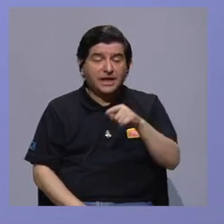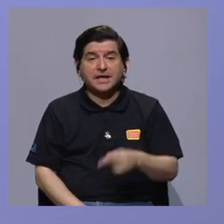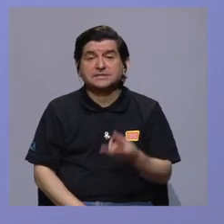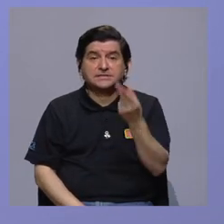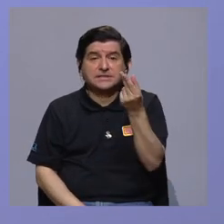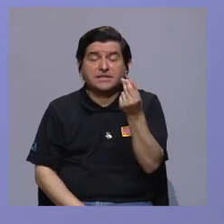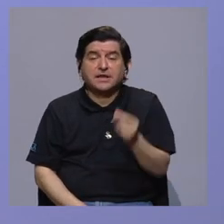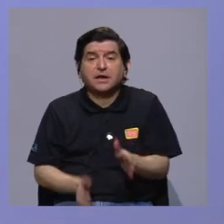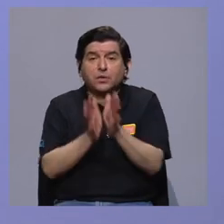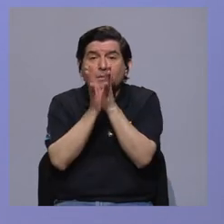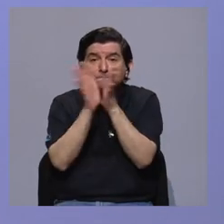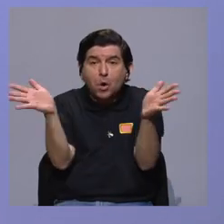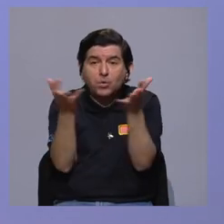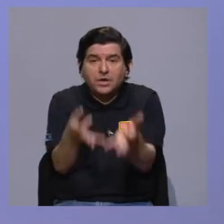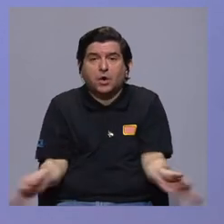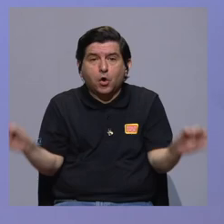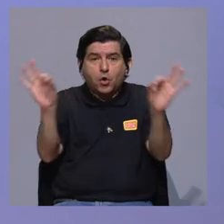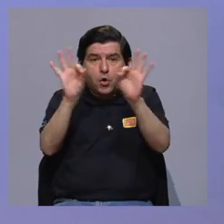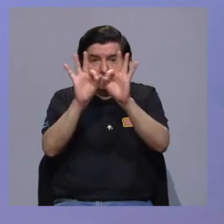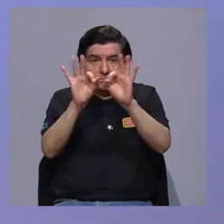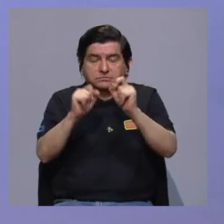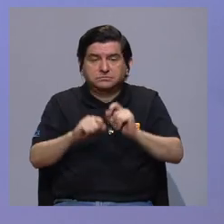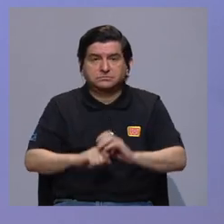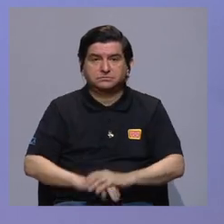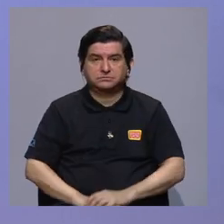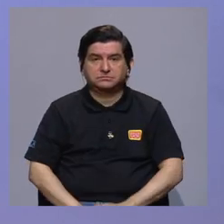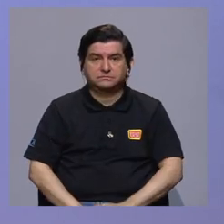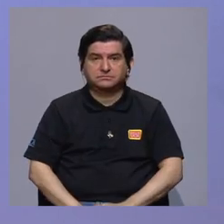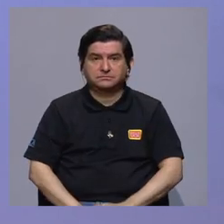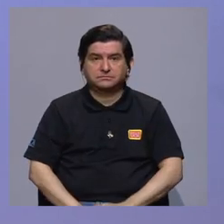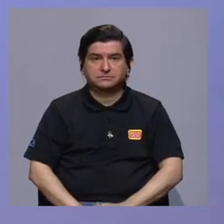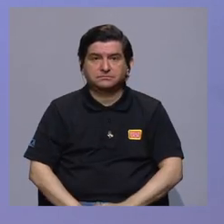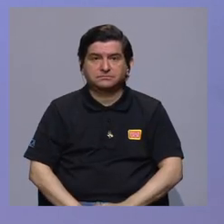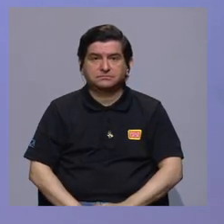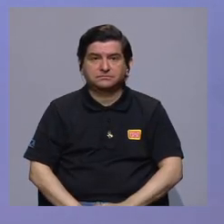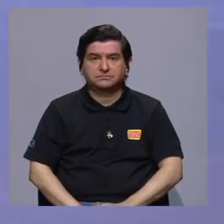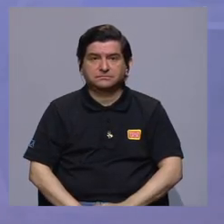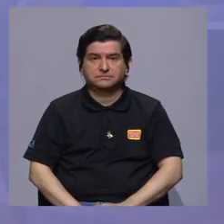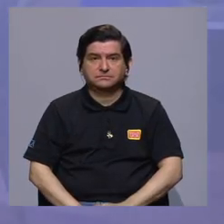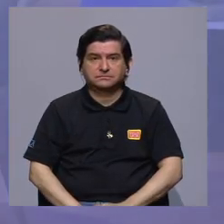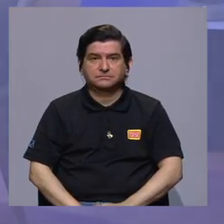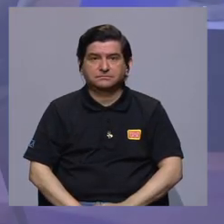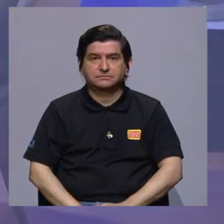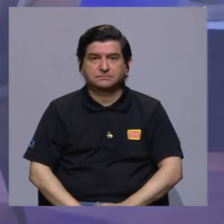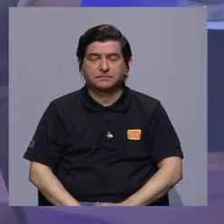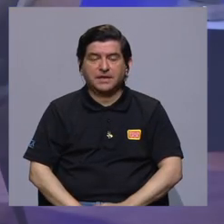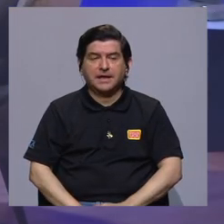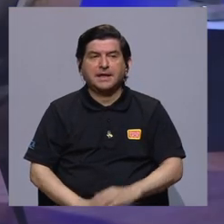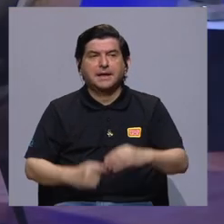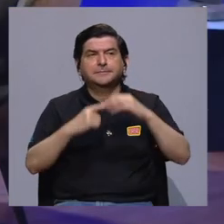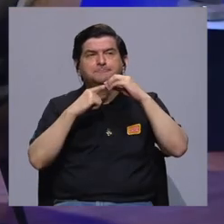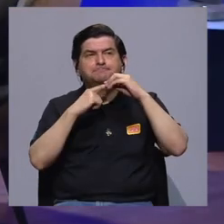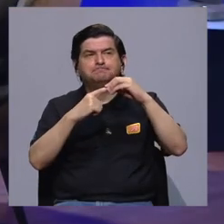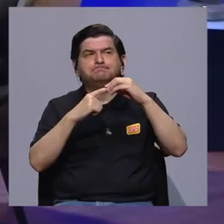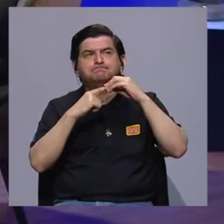Entonces, estos fondos públicos son muy importantes, por un lado, y